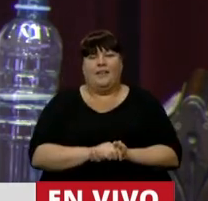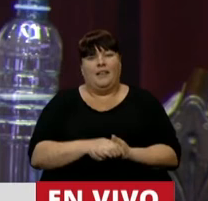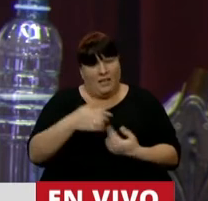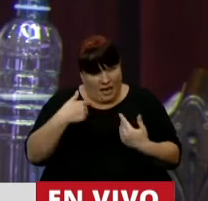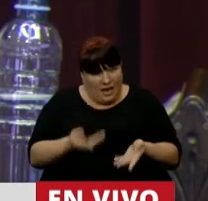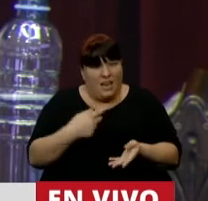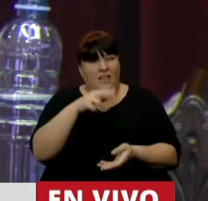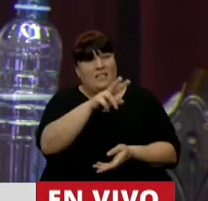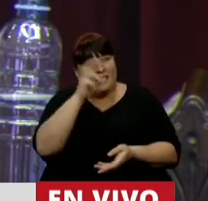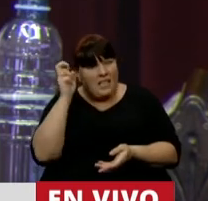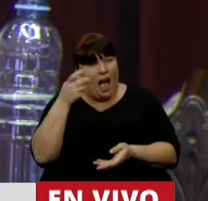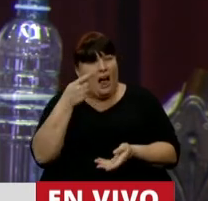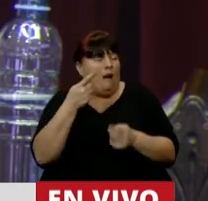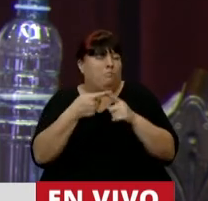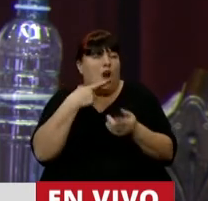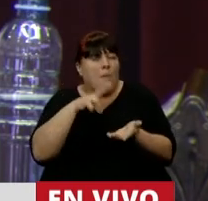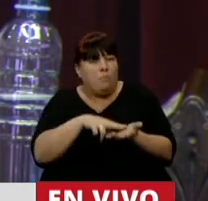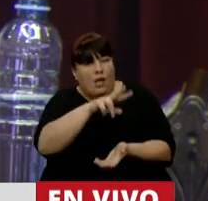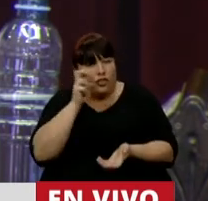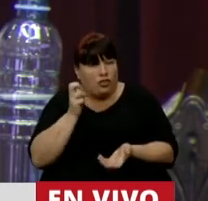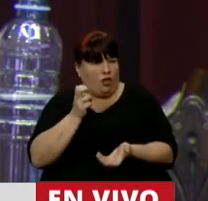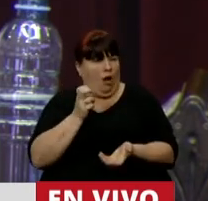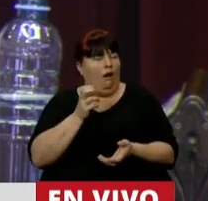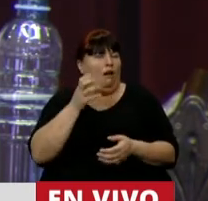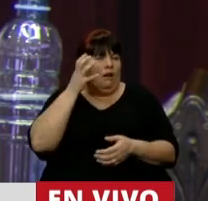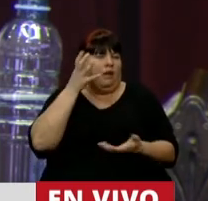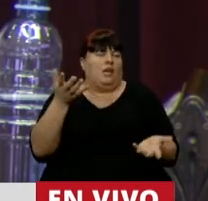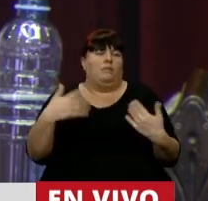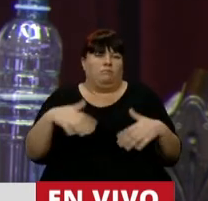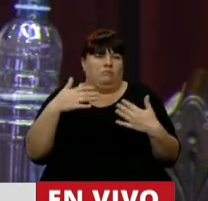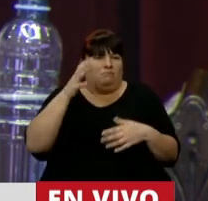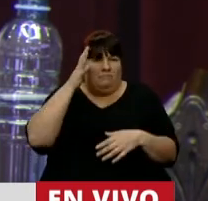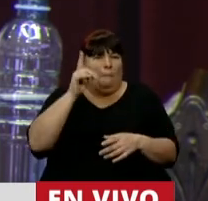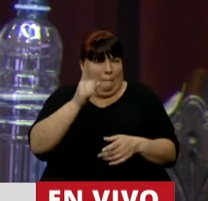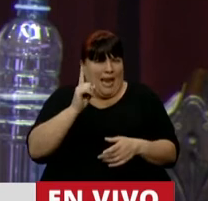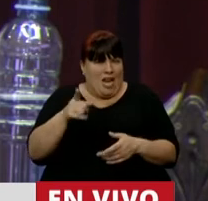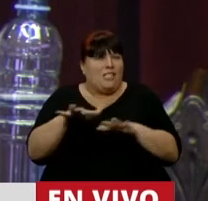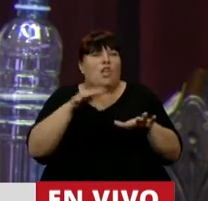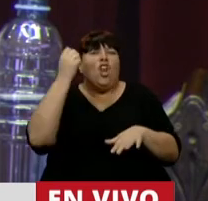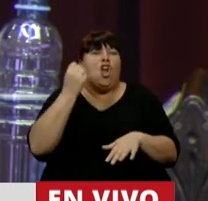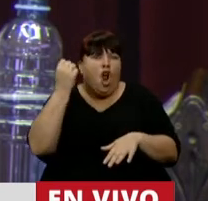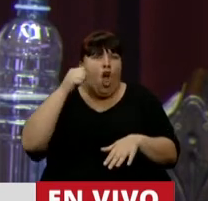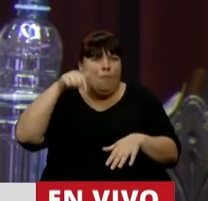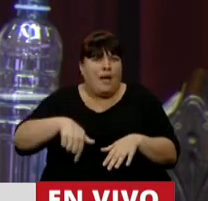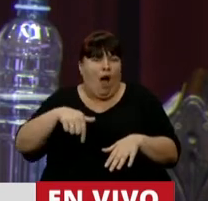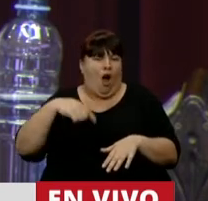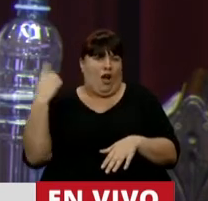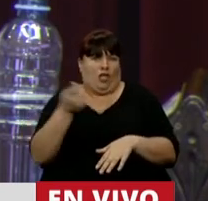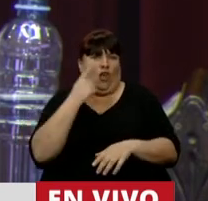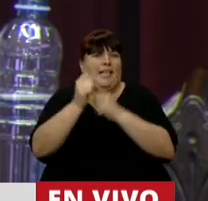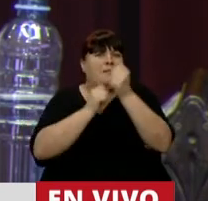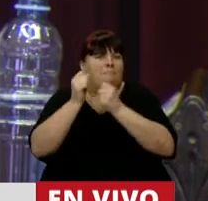le vamos a poner un impuesto, es un golpe, digamos, mortal a la situación económica que están atravesando